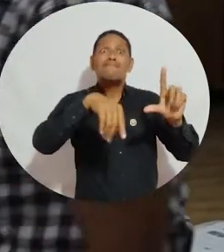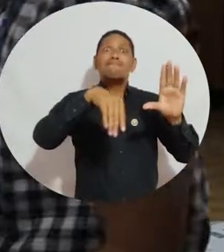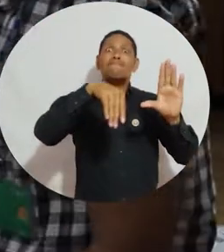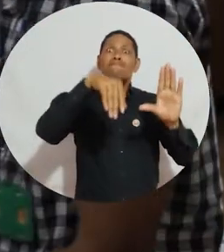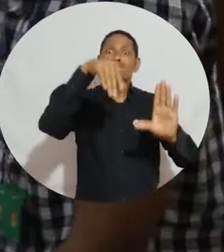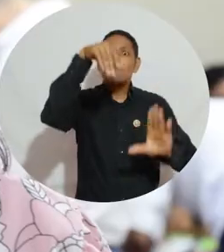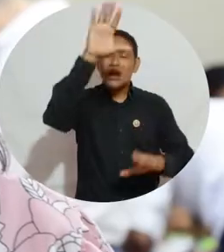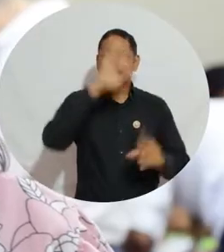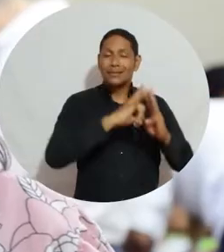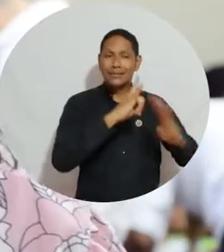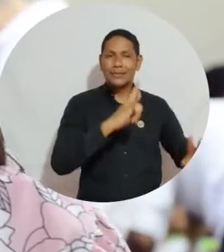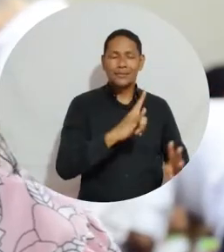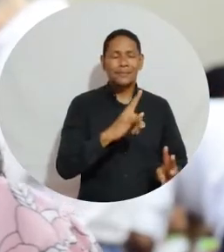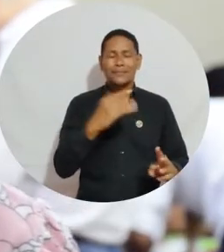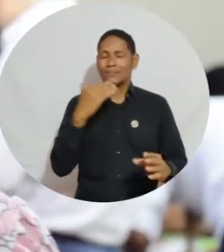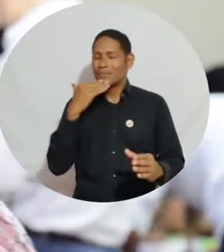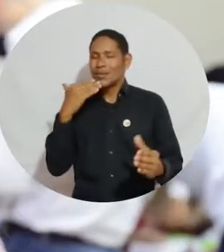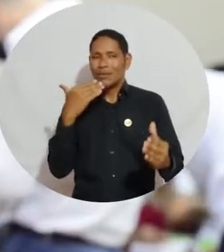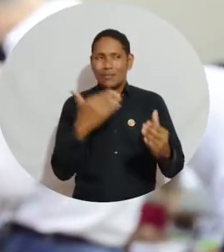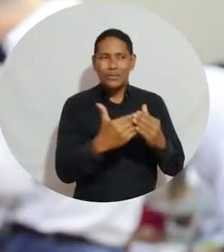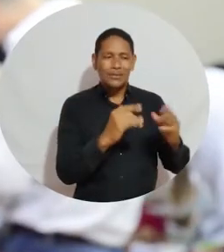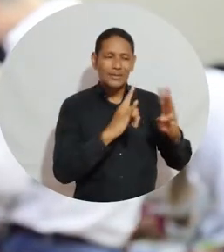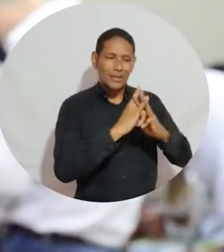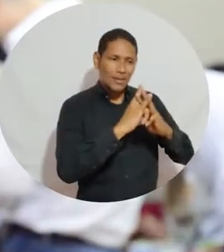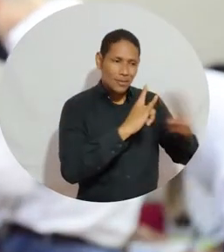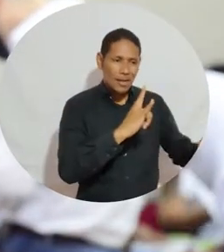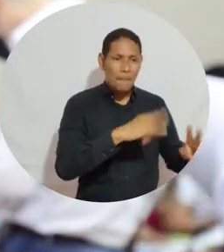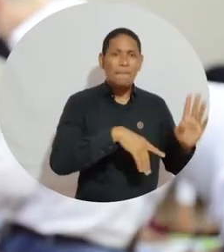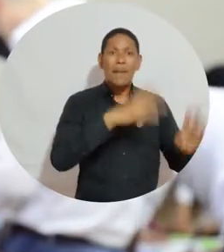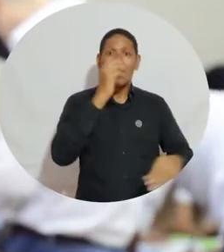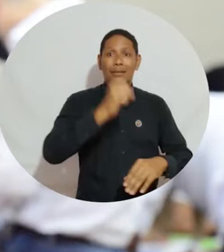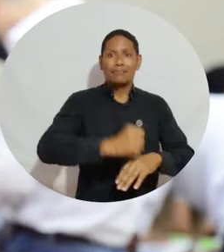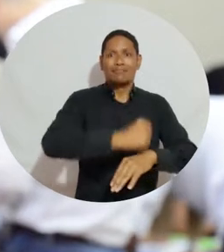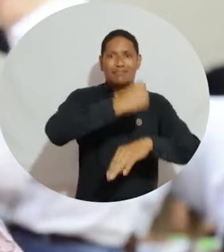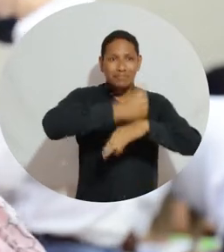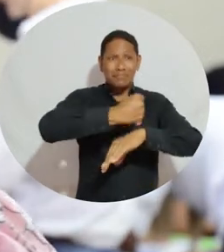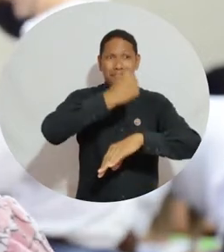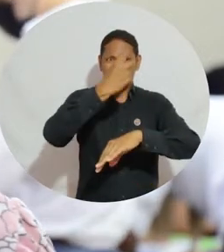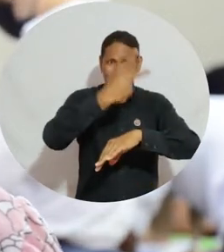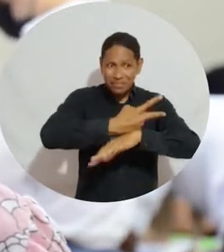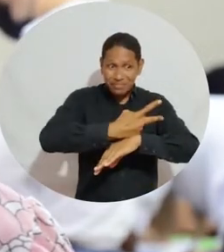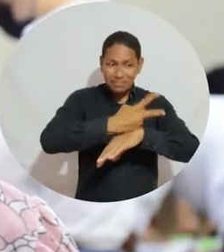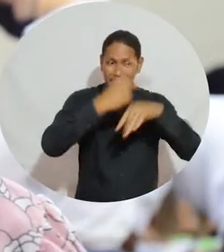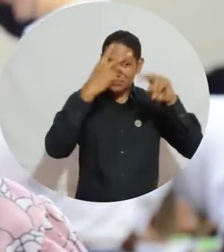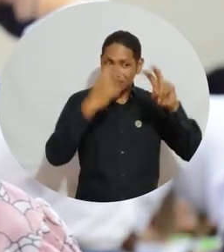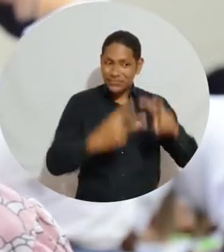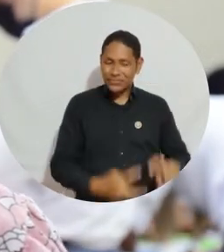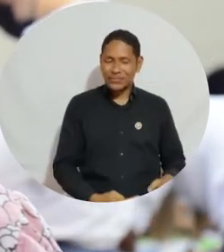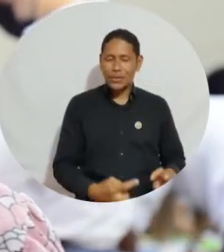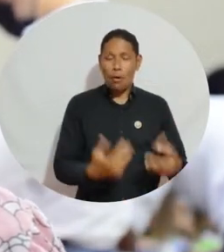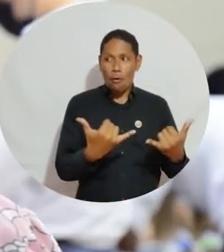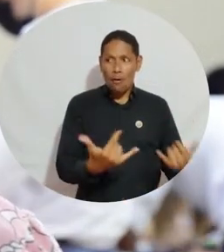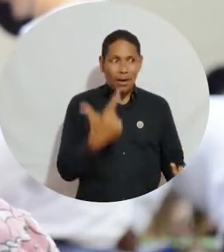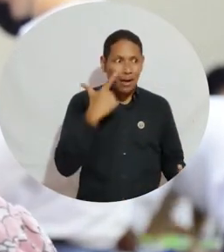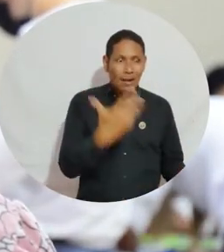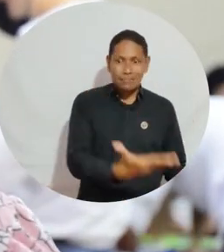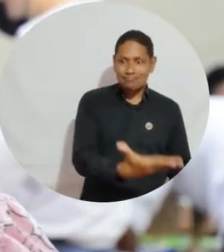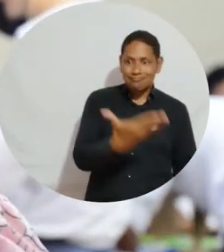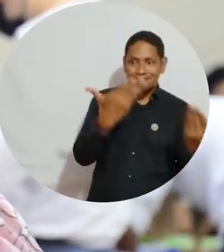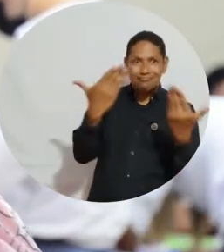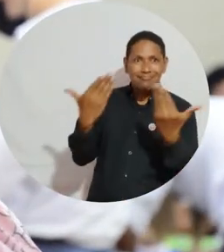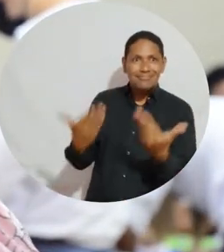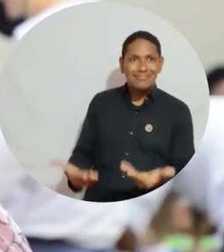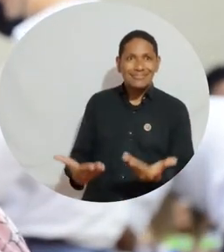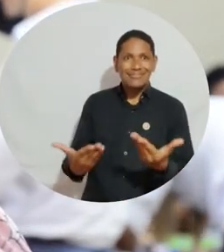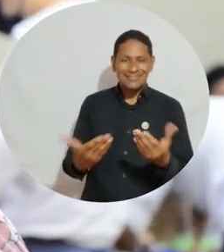indicadores. Muy agradecida con la Universidad del Magdalena, en especial con la Vicerrectoría de Investigación que hoy presenta esta